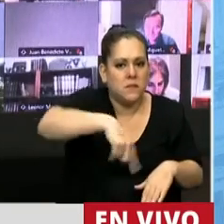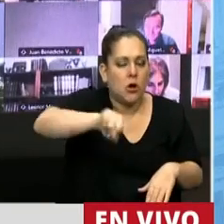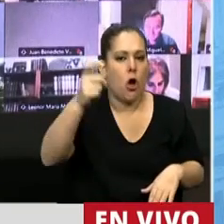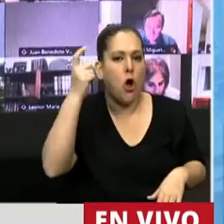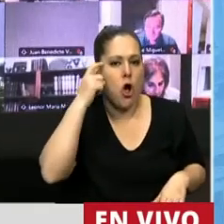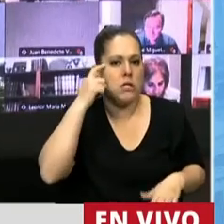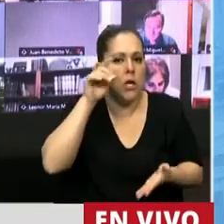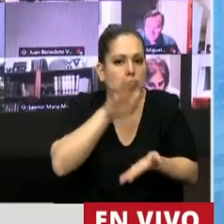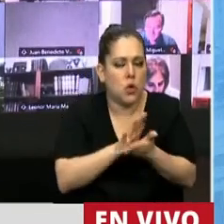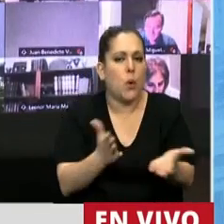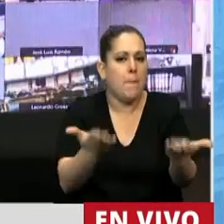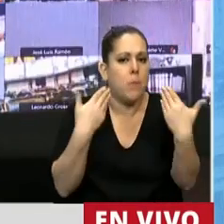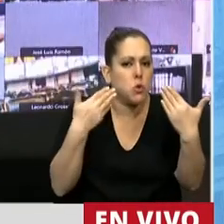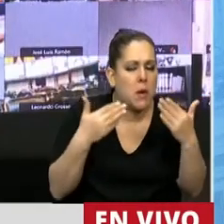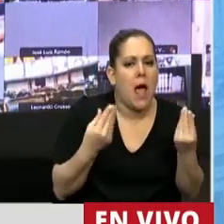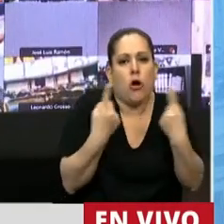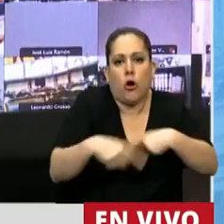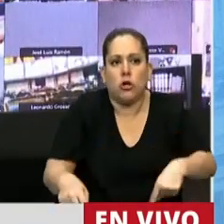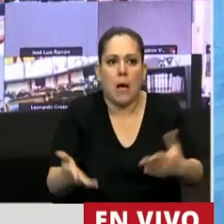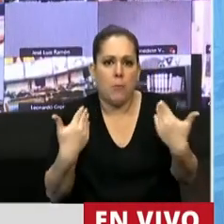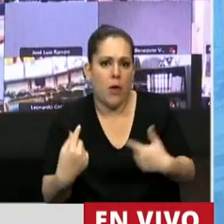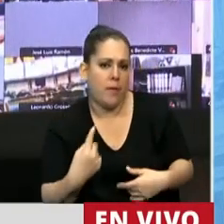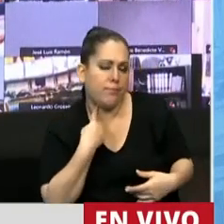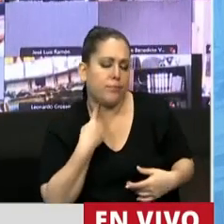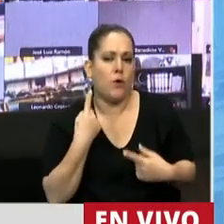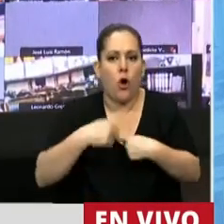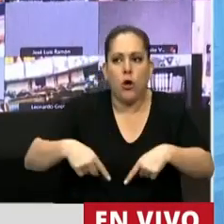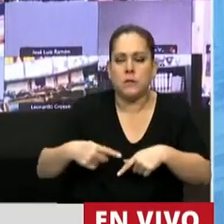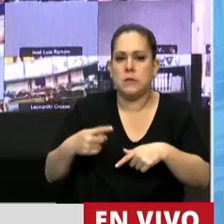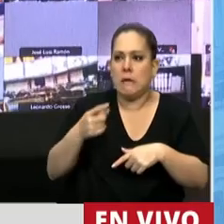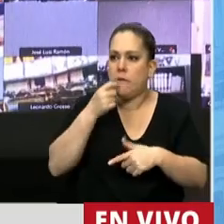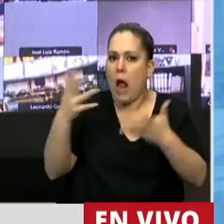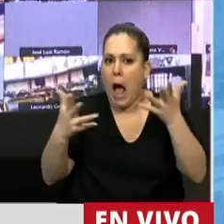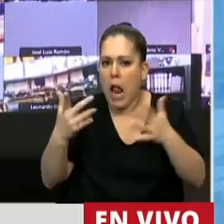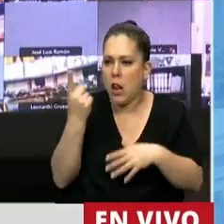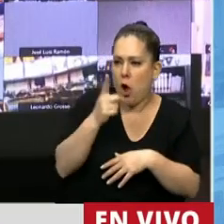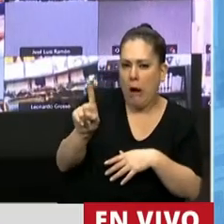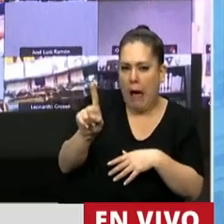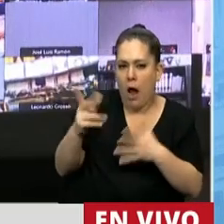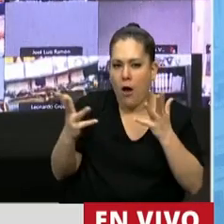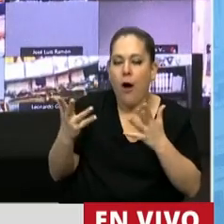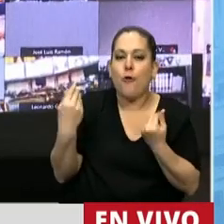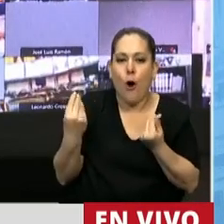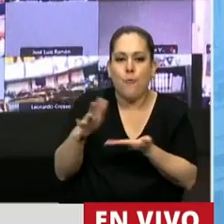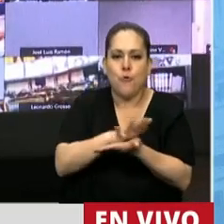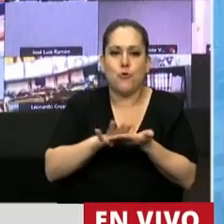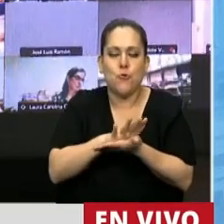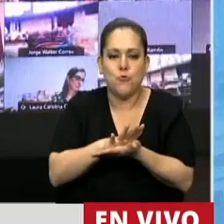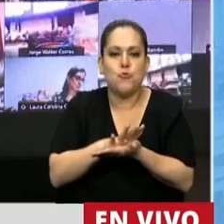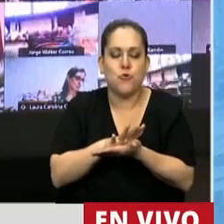concientizarse en las posibilidades, en qué es que puede suceder y cómo pueden actuar en el caso de que se enfrenten frente a algún